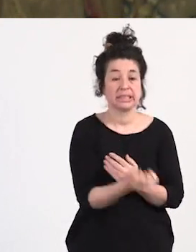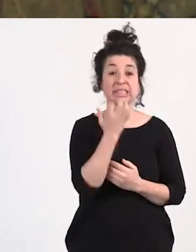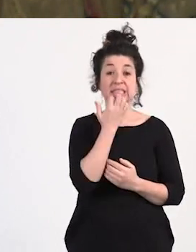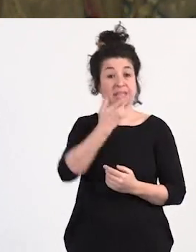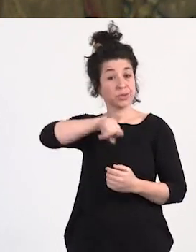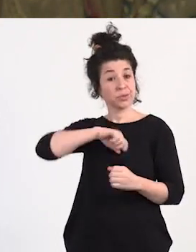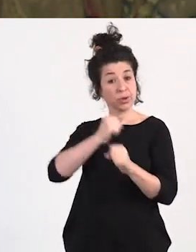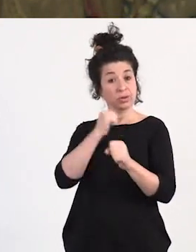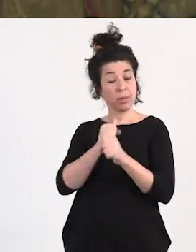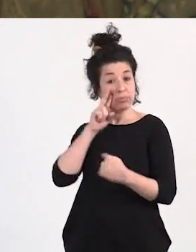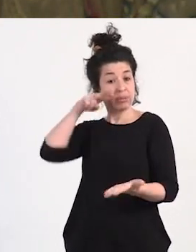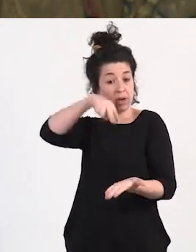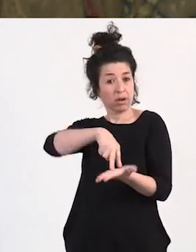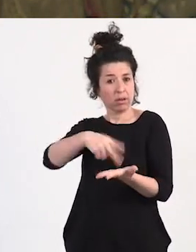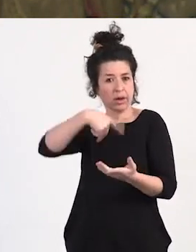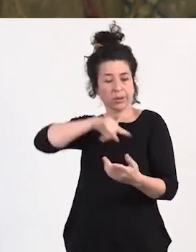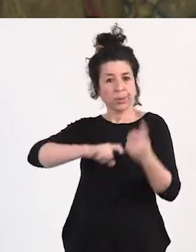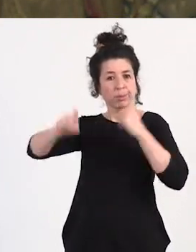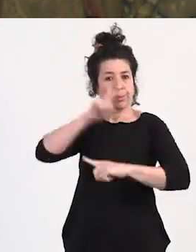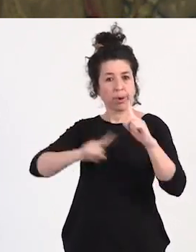no tendríamos este tipo de conflictos